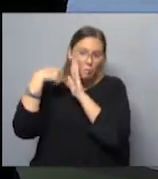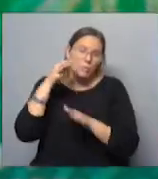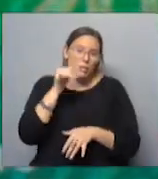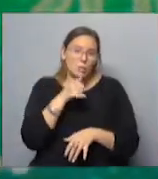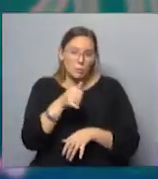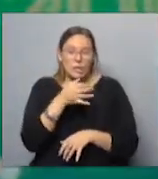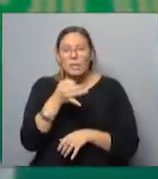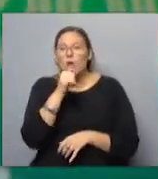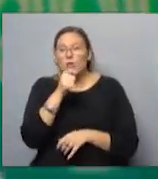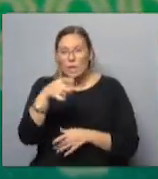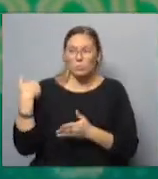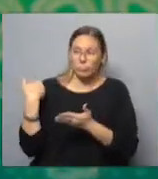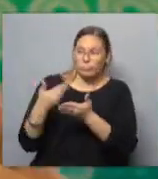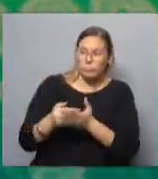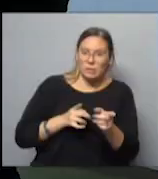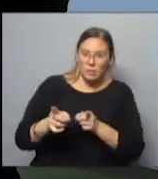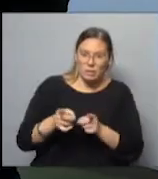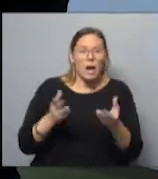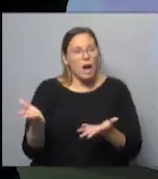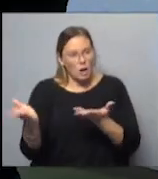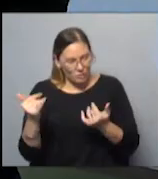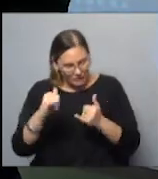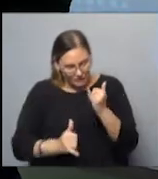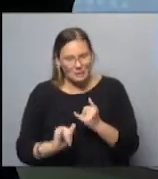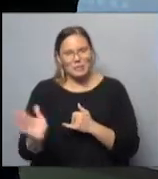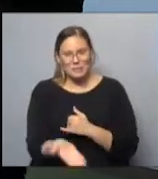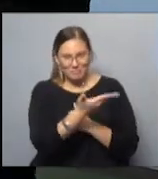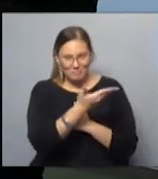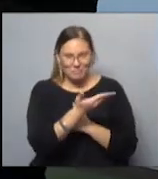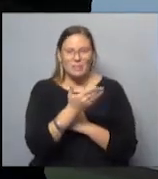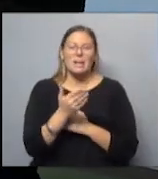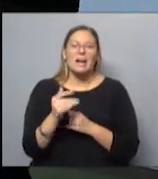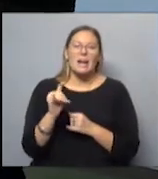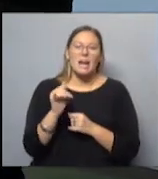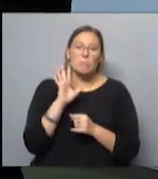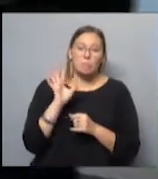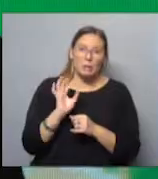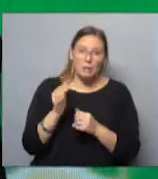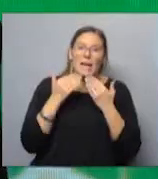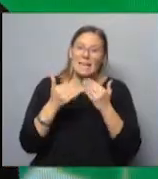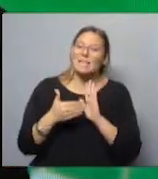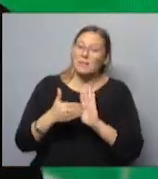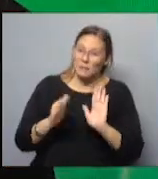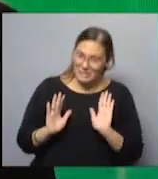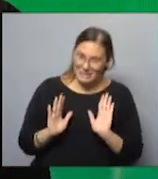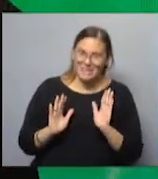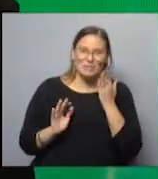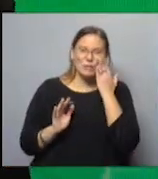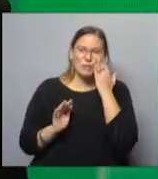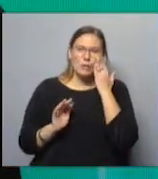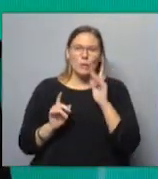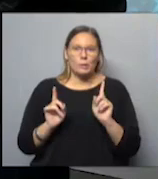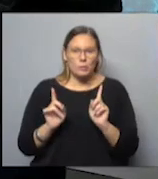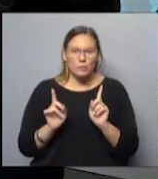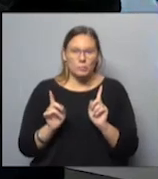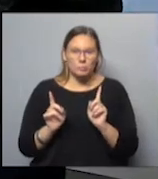destacar de ellos dos. Adelante, perdón. No, era la pregunta. Gracias por la presentación. No, no,